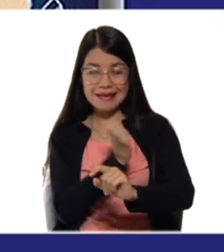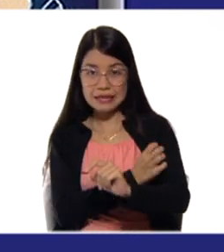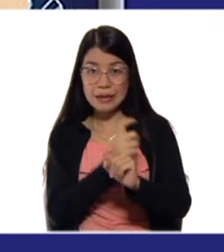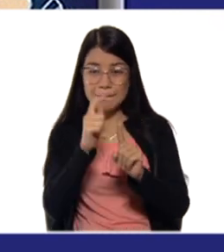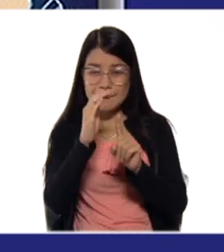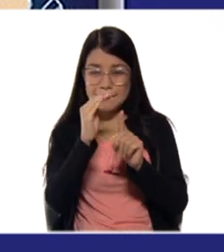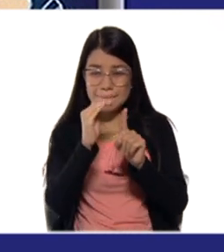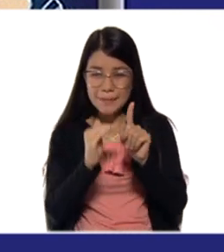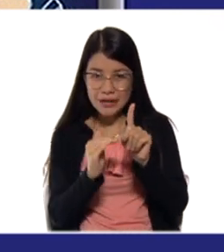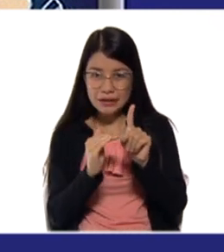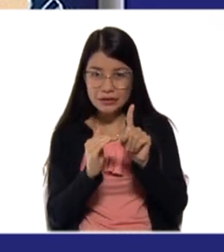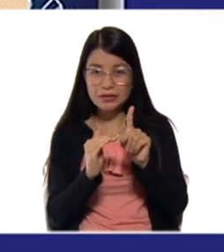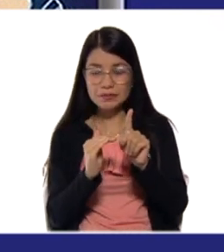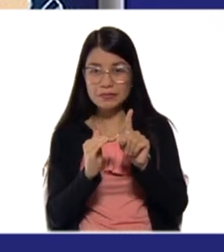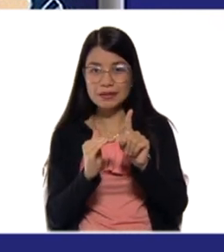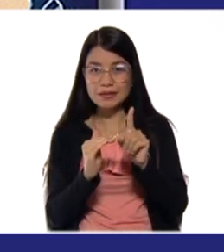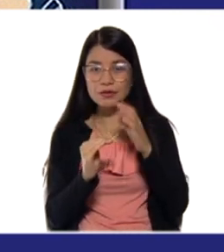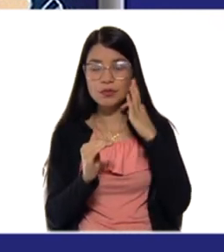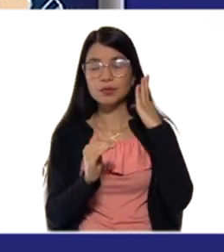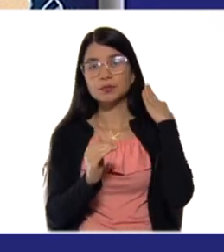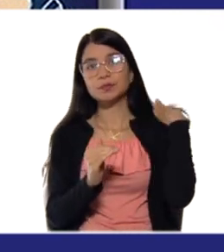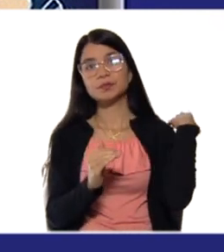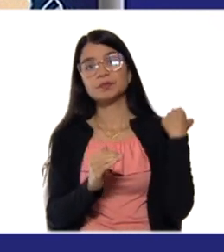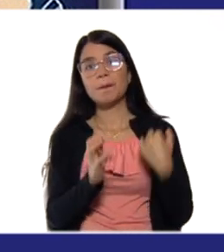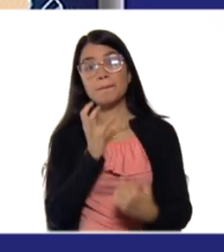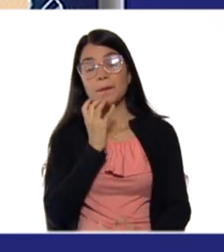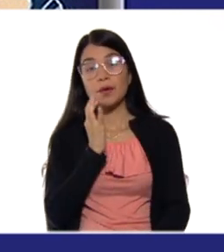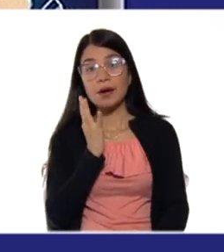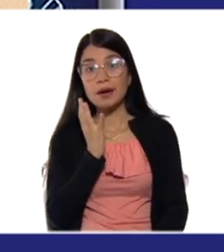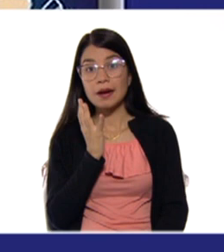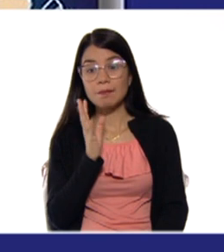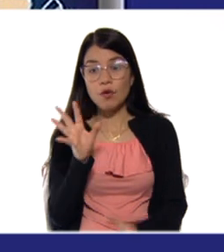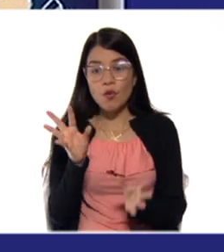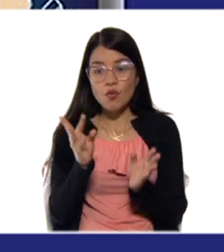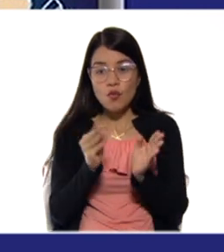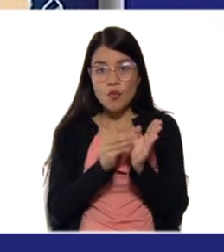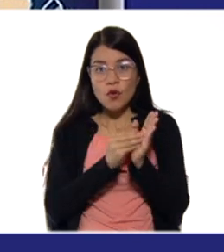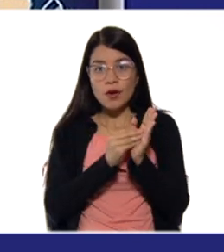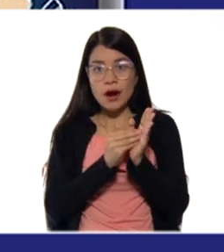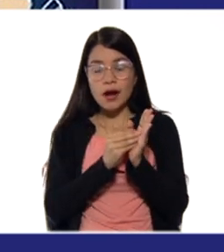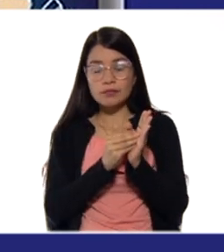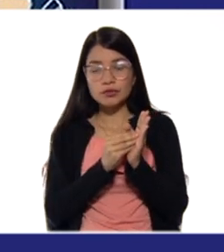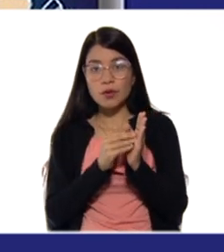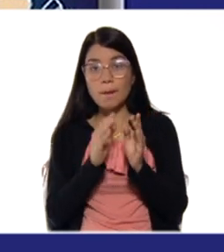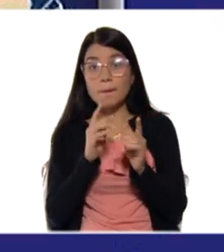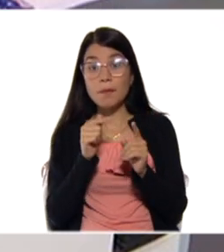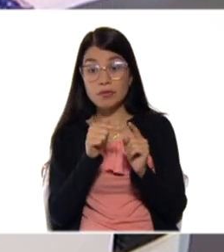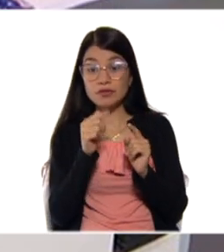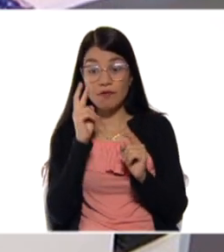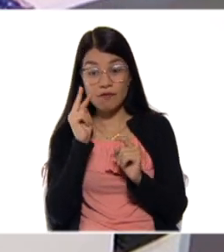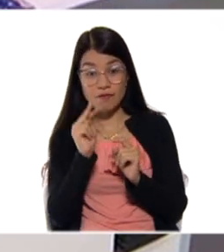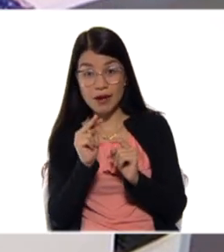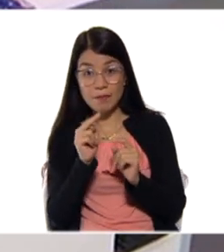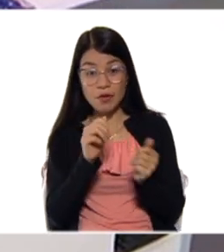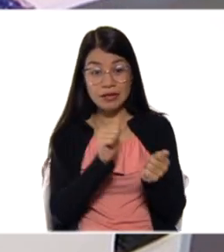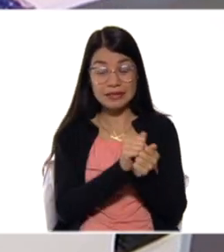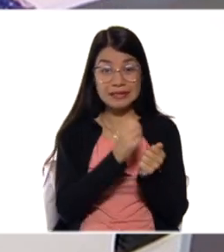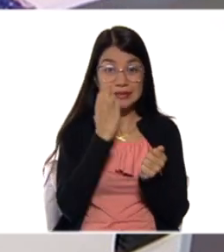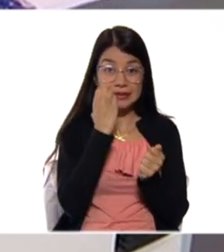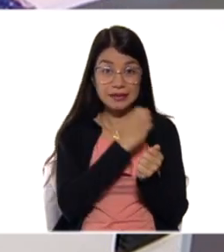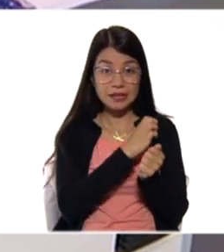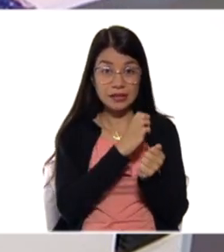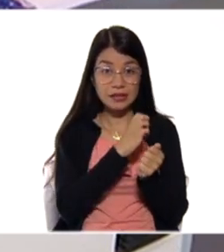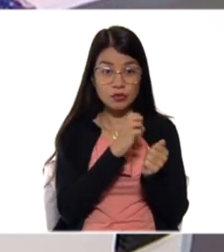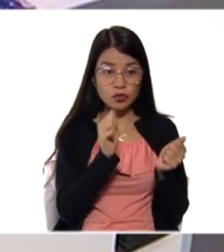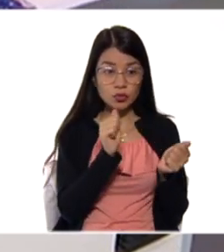de los productos. Es decir, que absorbió. Y es por eso que vemos que pasa de estado sólido